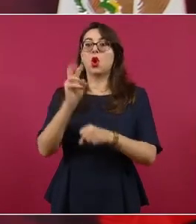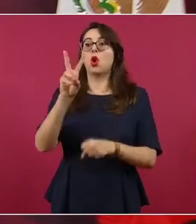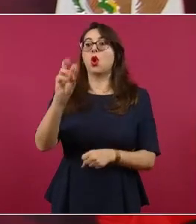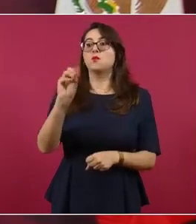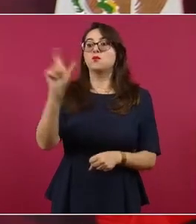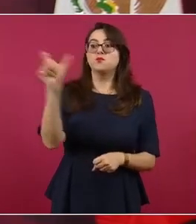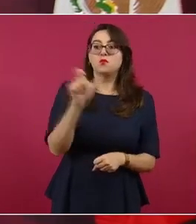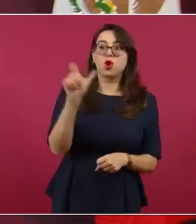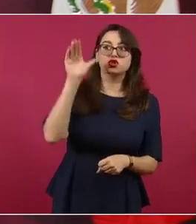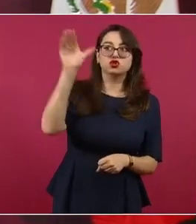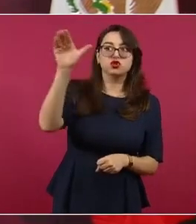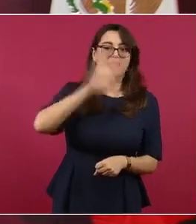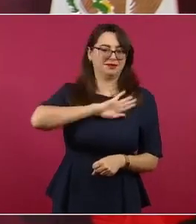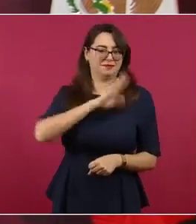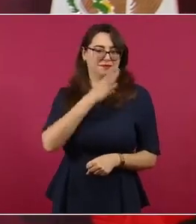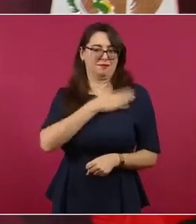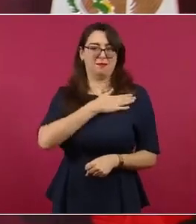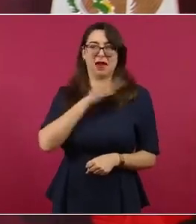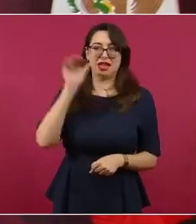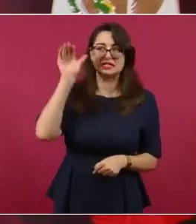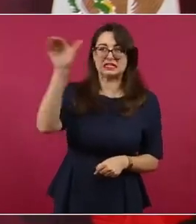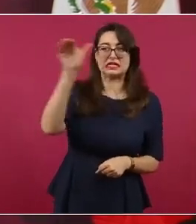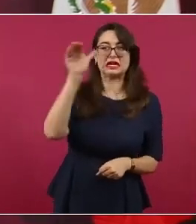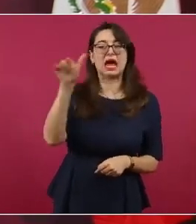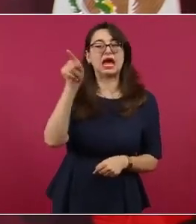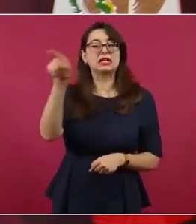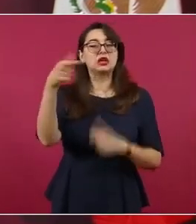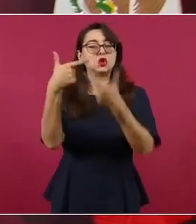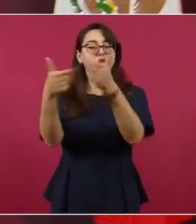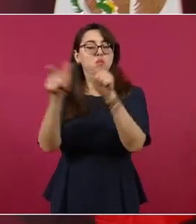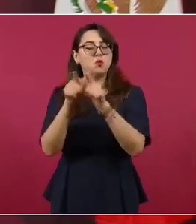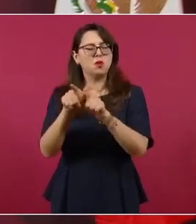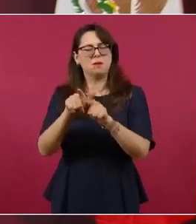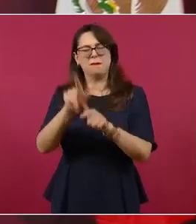grupo ultraderechista,